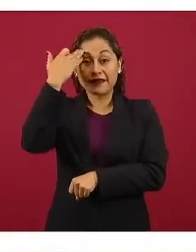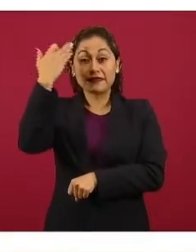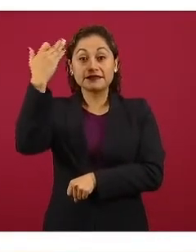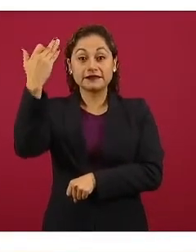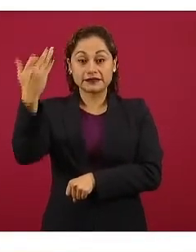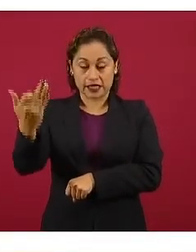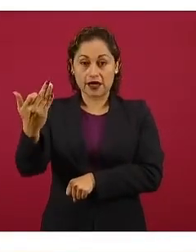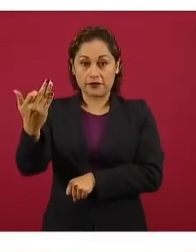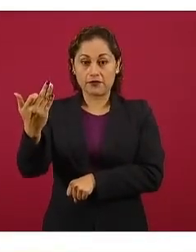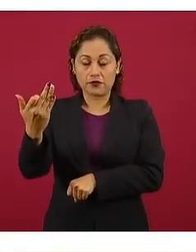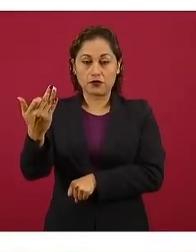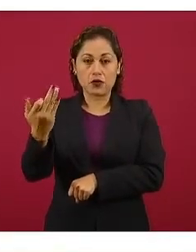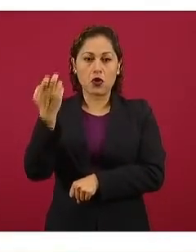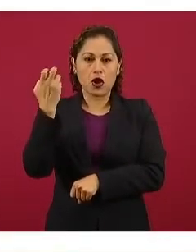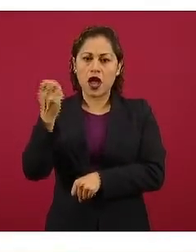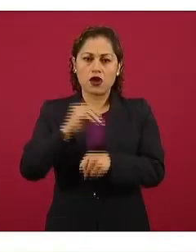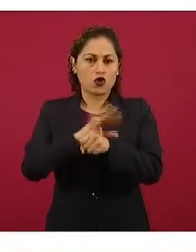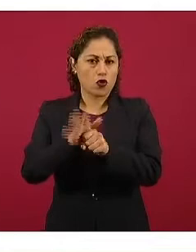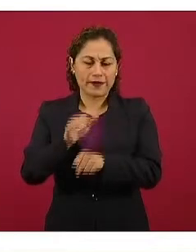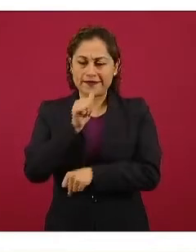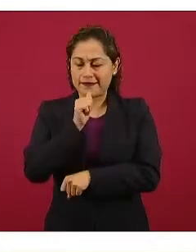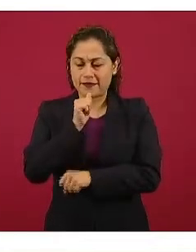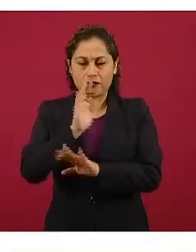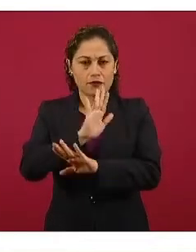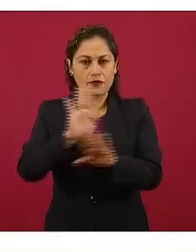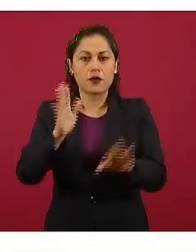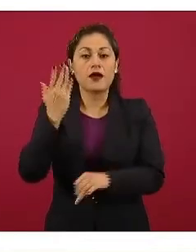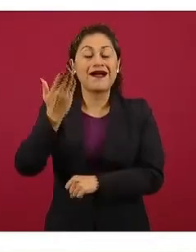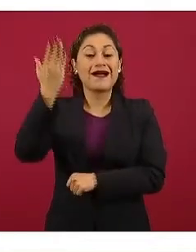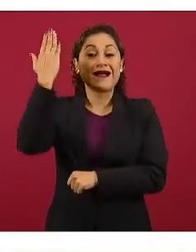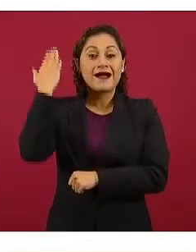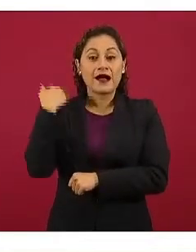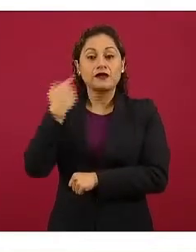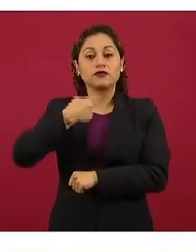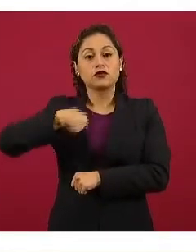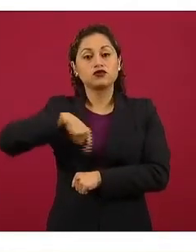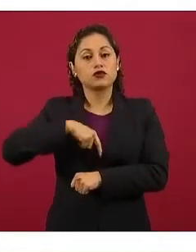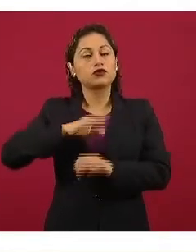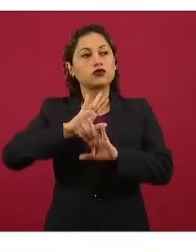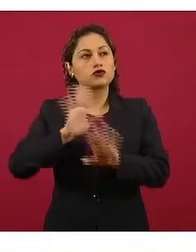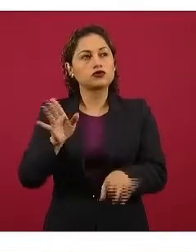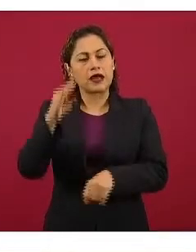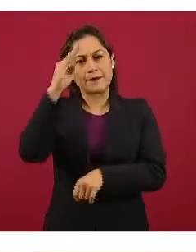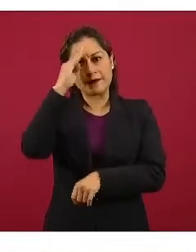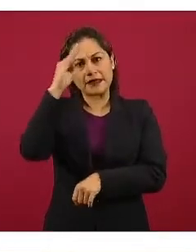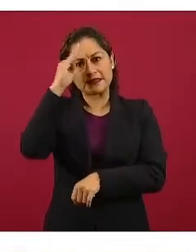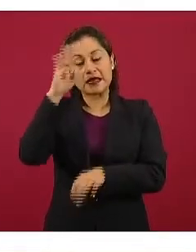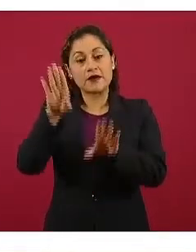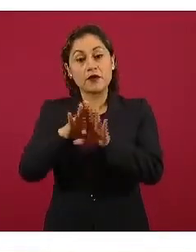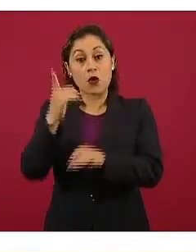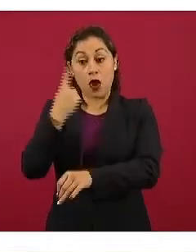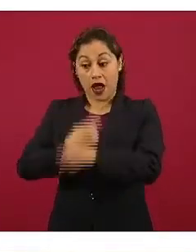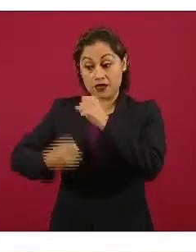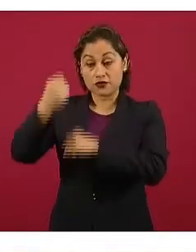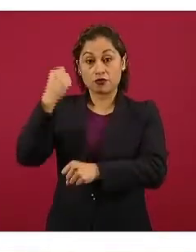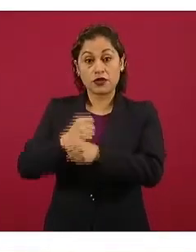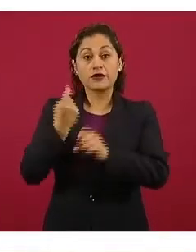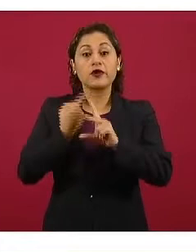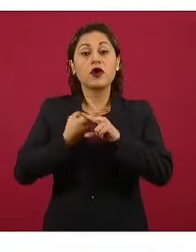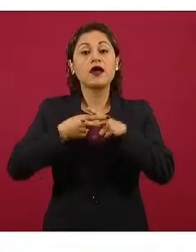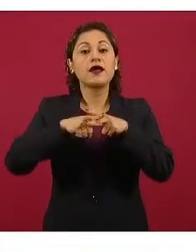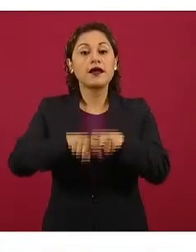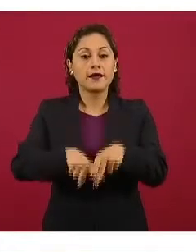bueno, ya estábamos haciendo el pulso de la salud antes de que hubiera pandemia y desde el año pasado iniciamos un proceso para